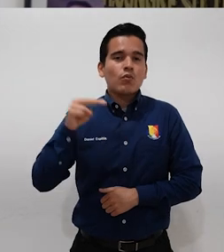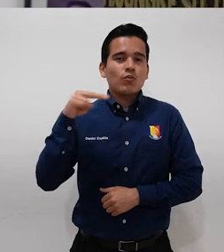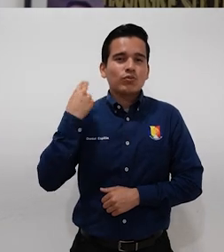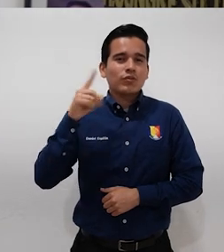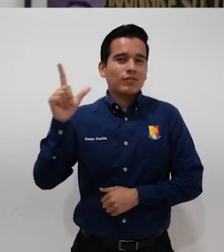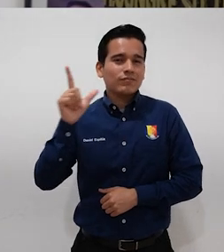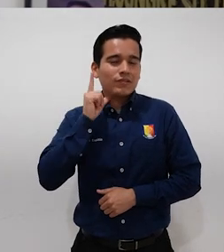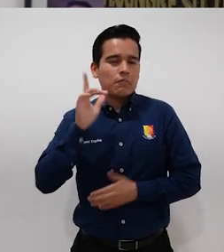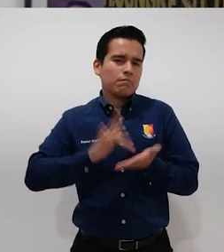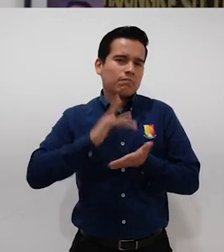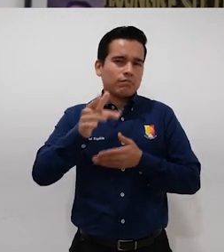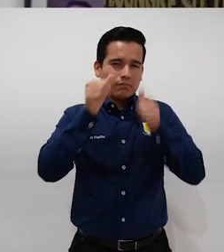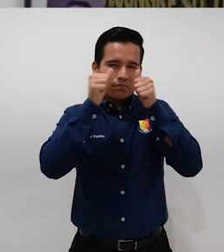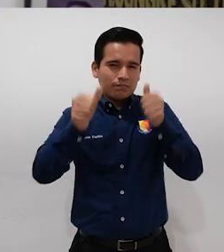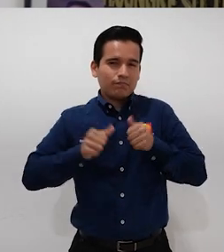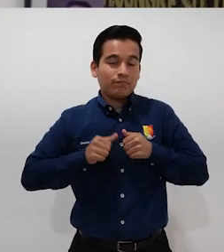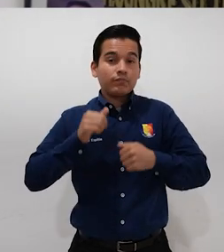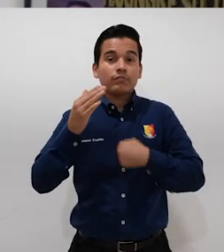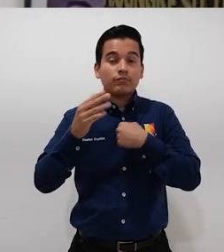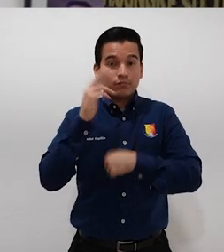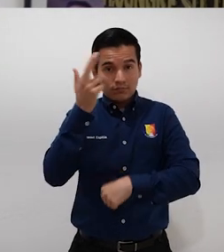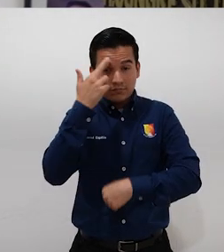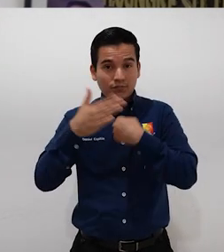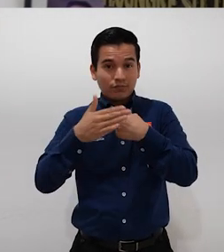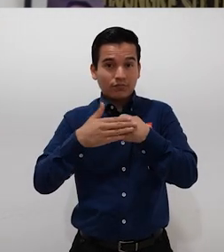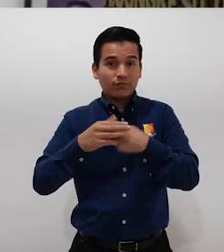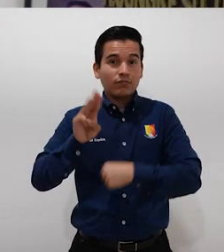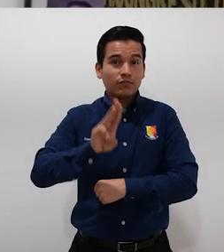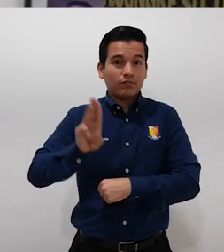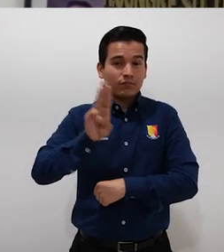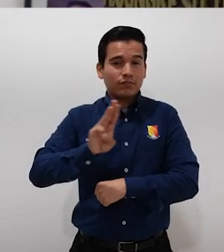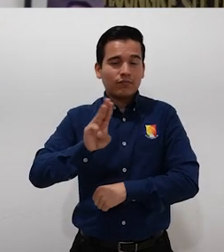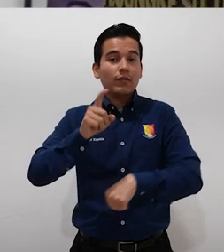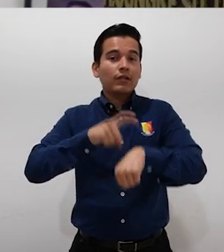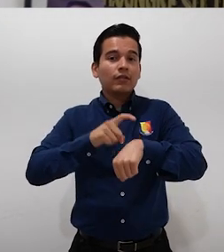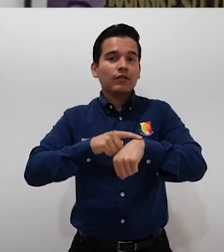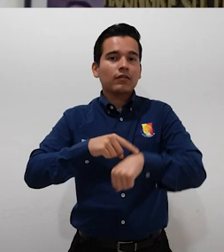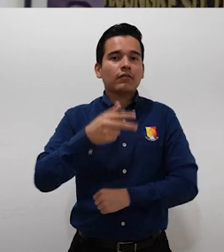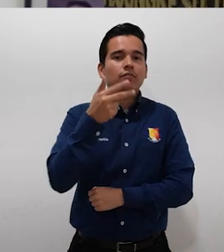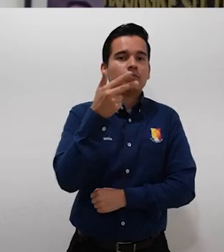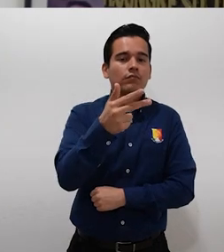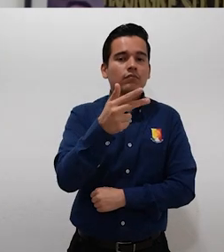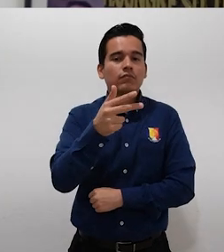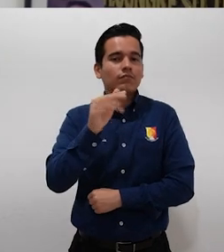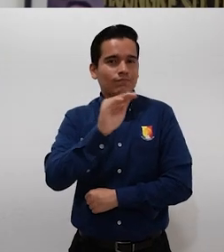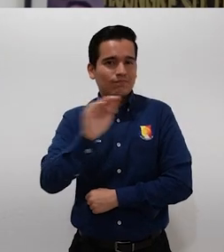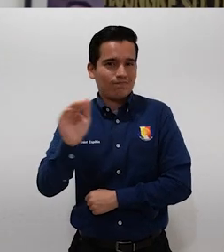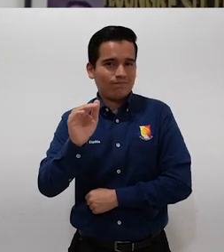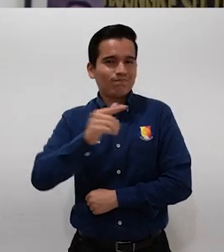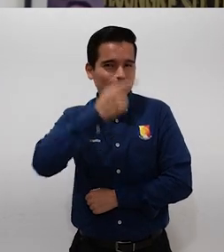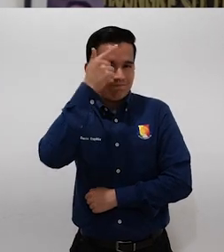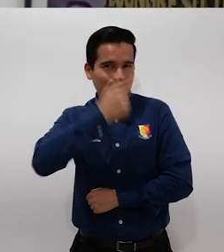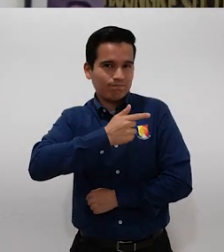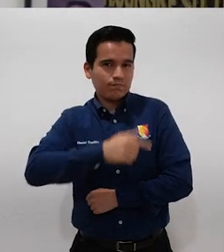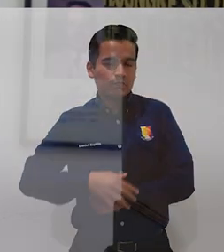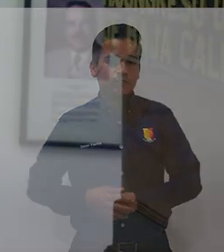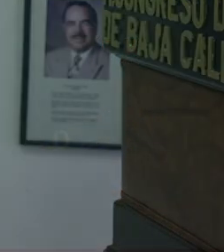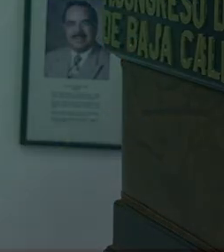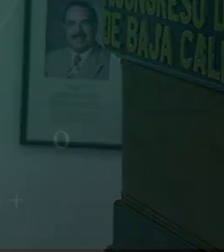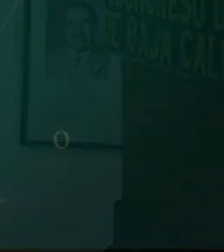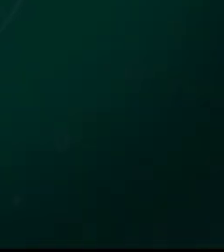le agradezco el favor de su atención y le recuerdo que tenemos una cita el próximo miércoles en punto de las 8.30 de la noche.